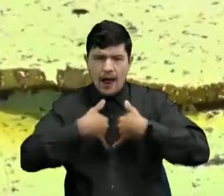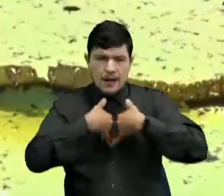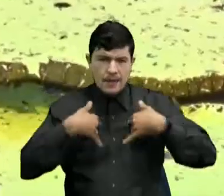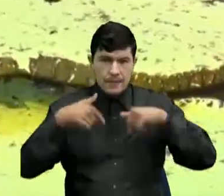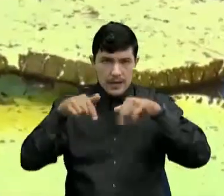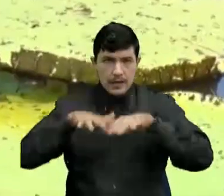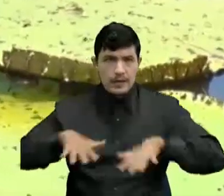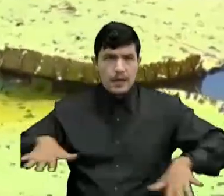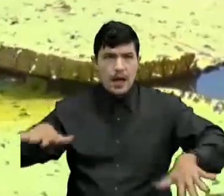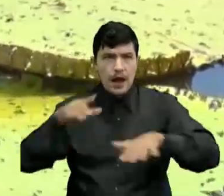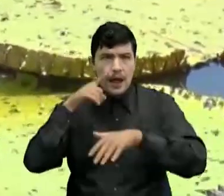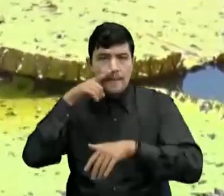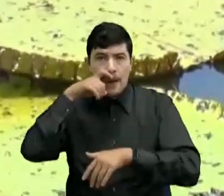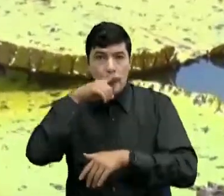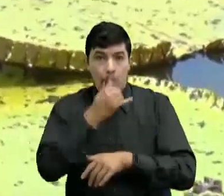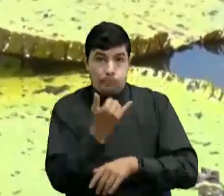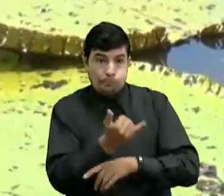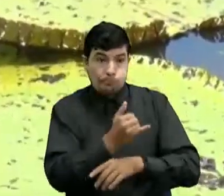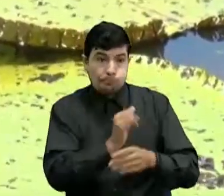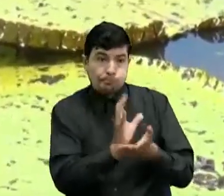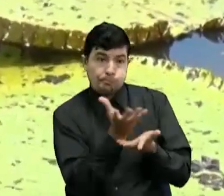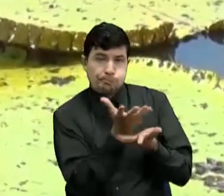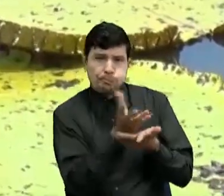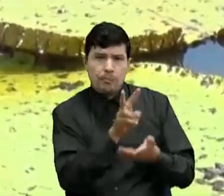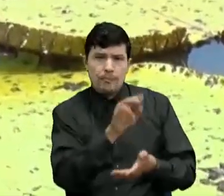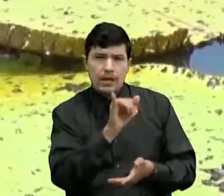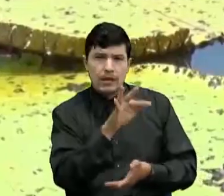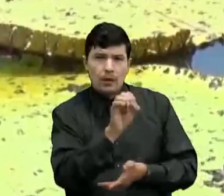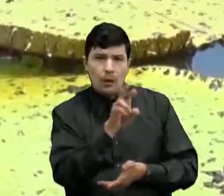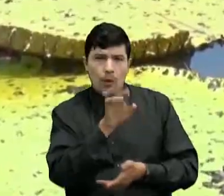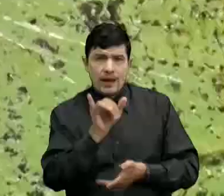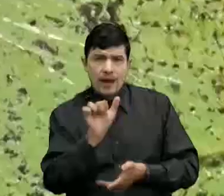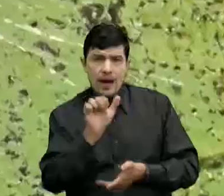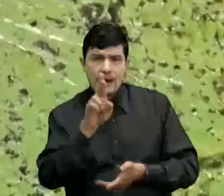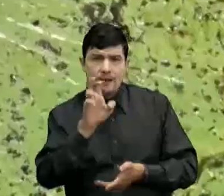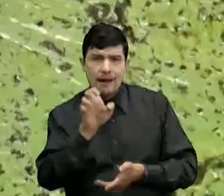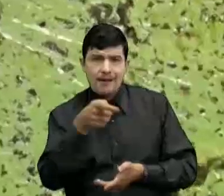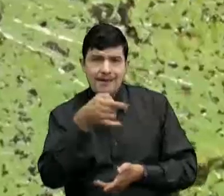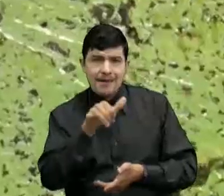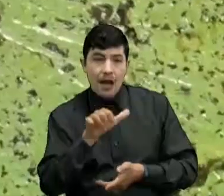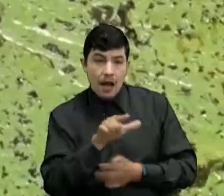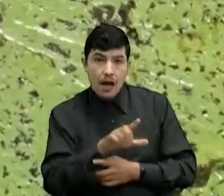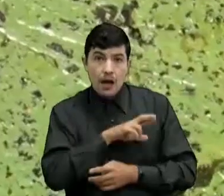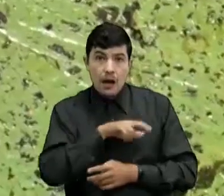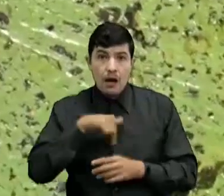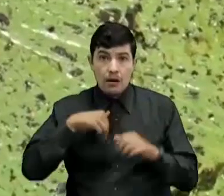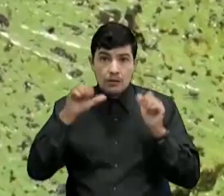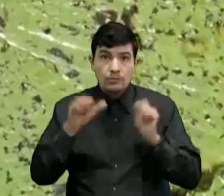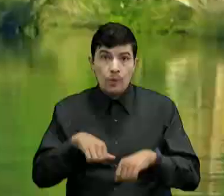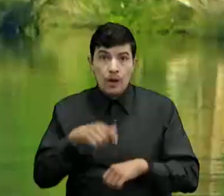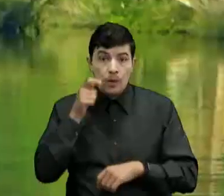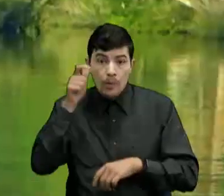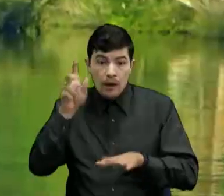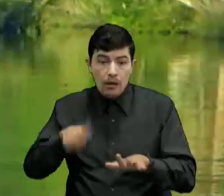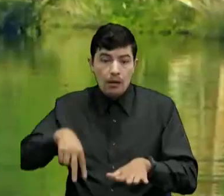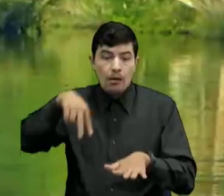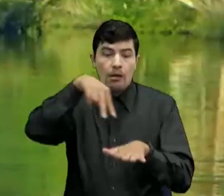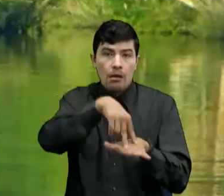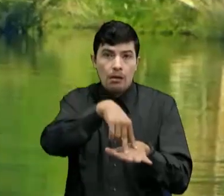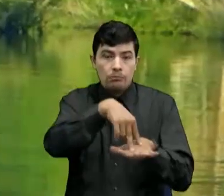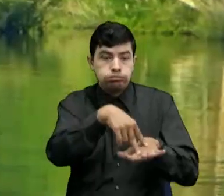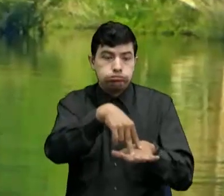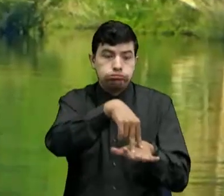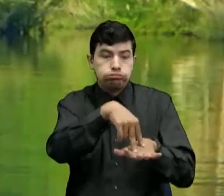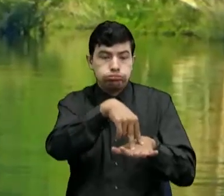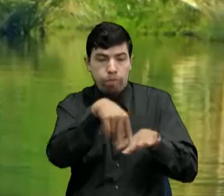Encontramos Una planta exótica Llamada Victoria Regia En la cual Nos podemos parar Sobre ella Y ella está Sobre un